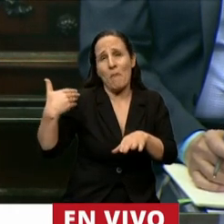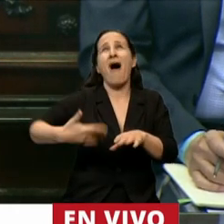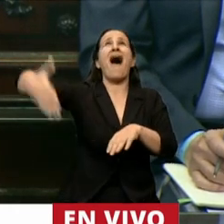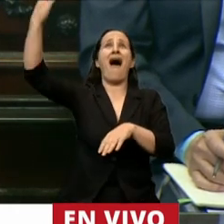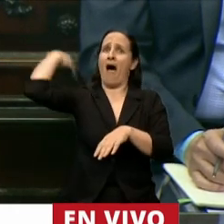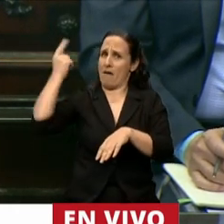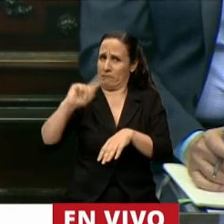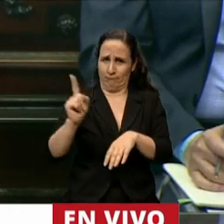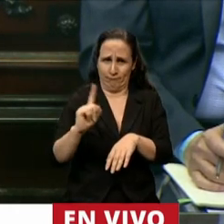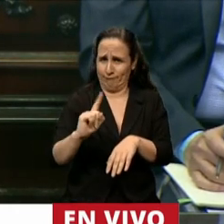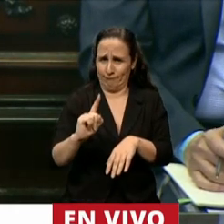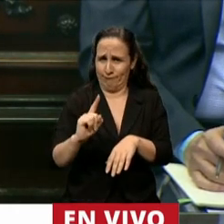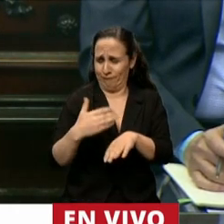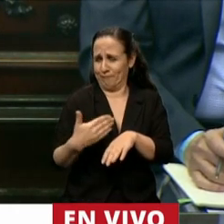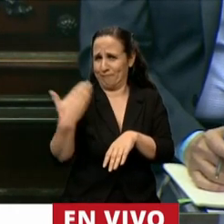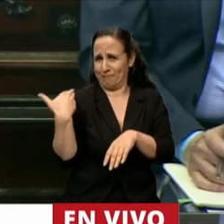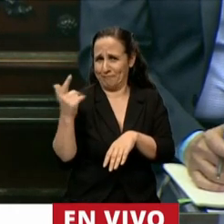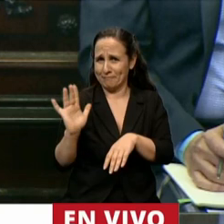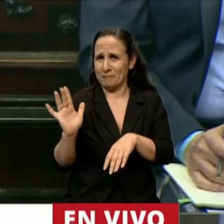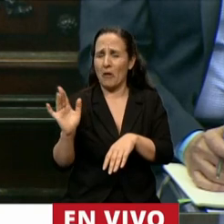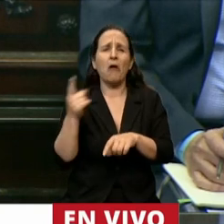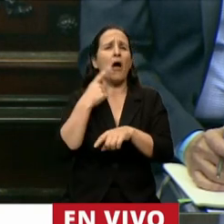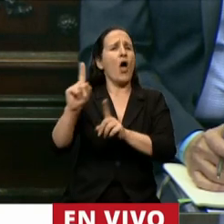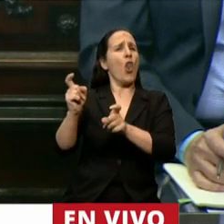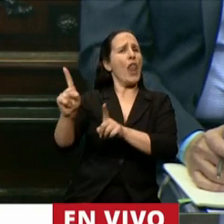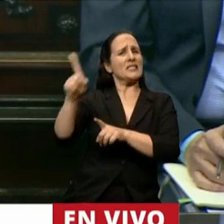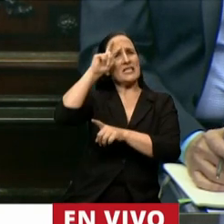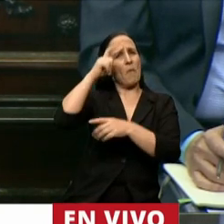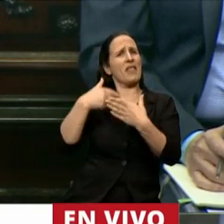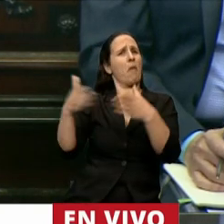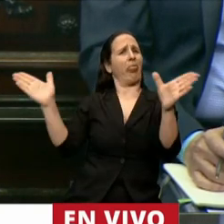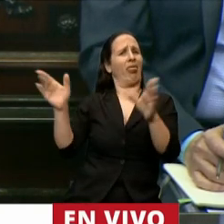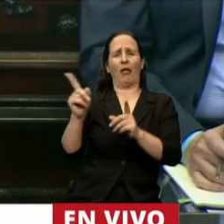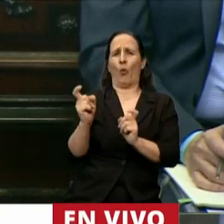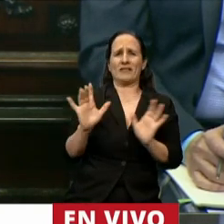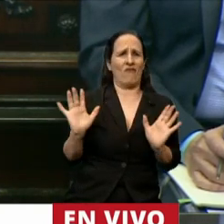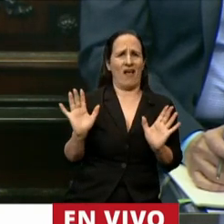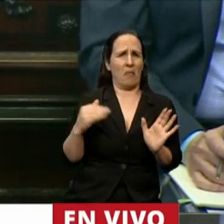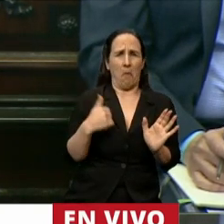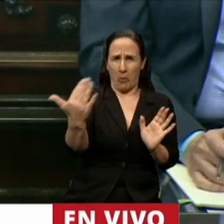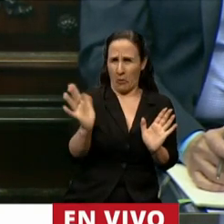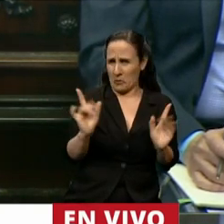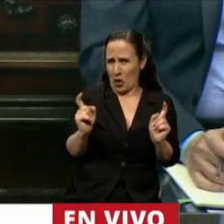lejano donde se decía que no era necesario abrir hospitales en nuestra provincia.